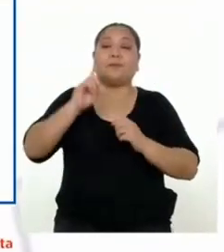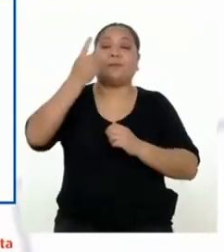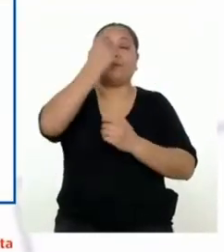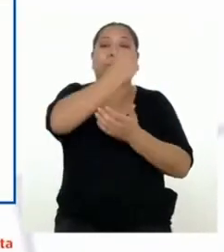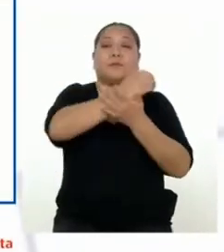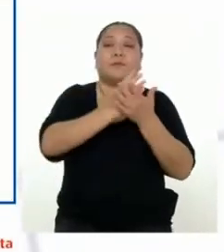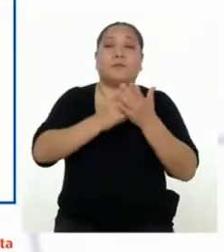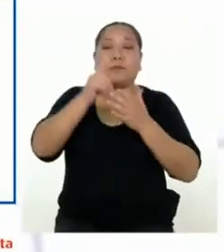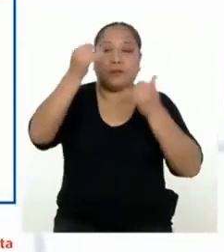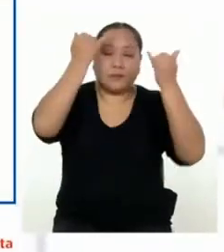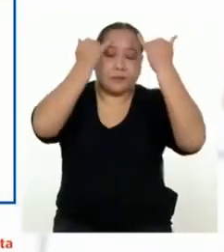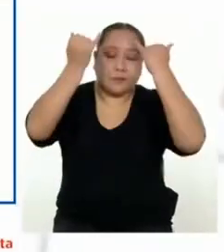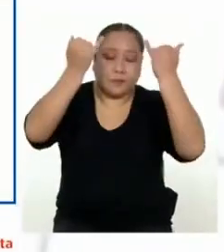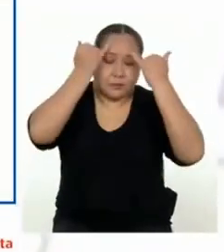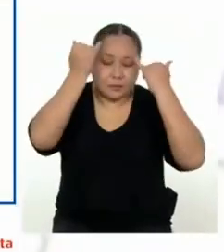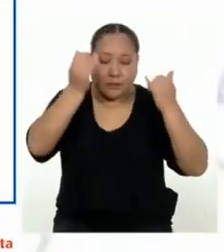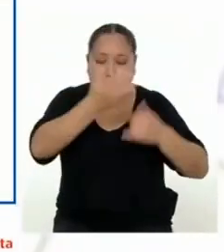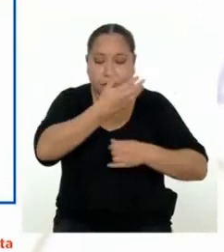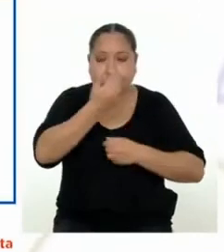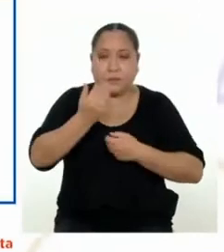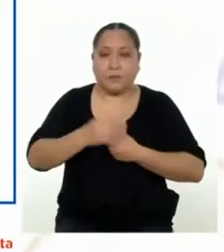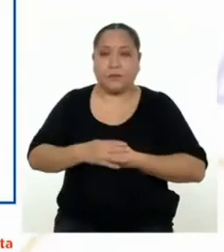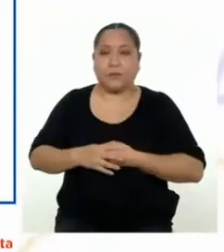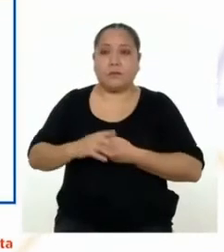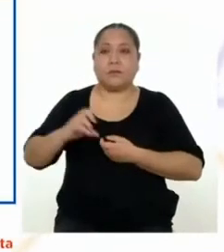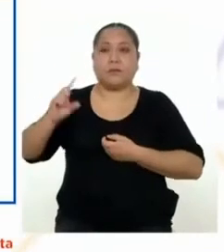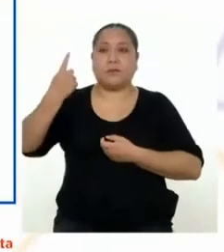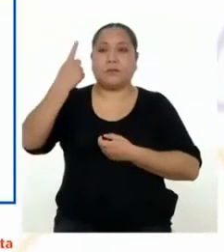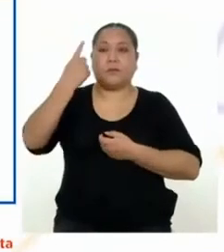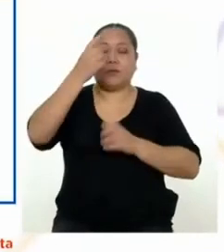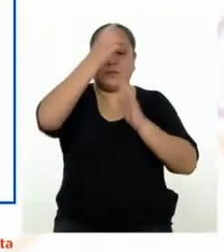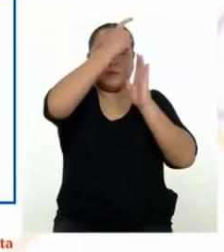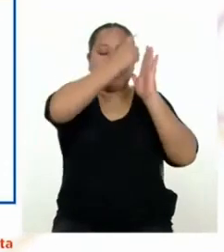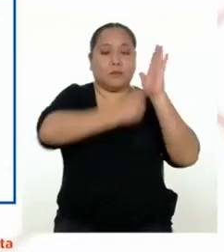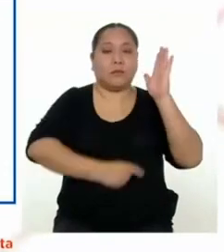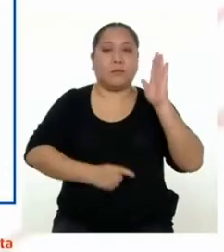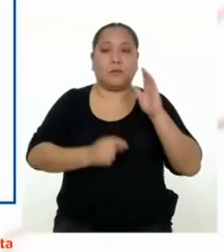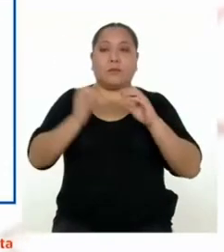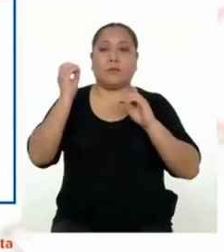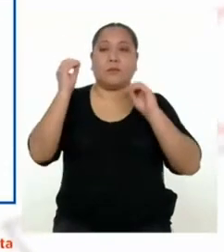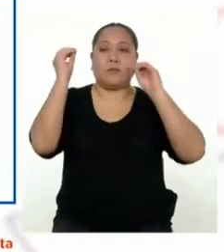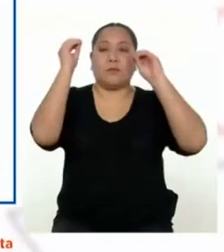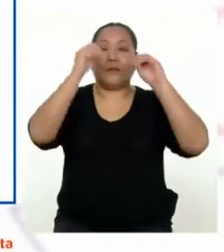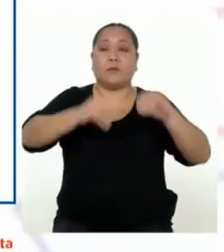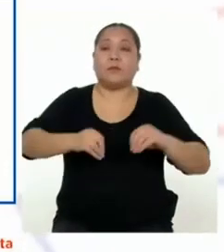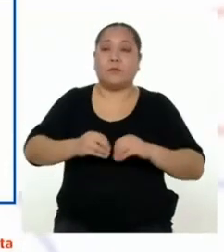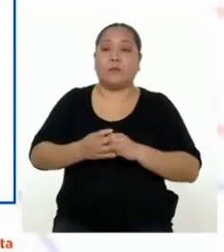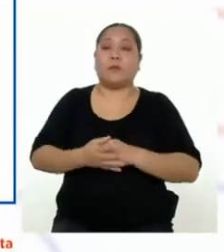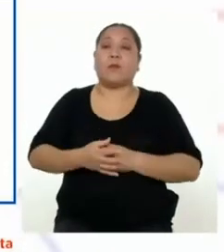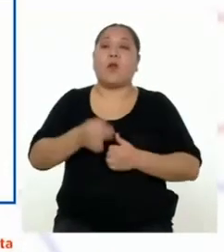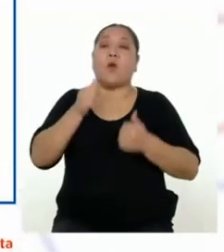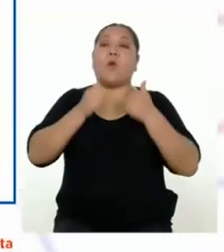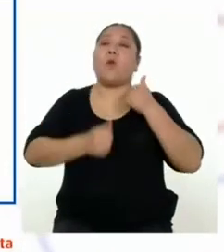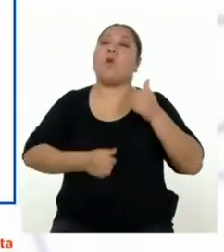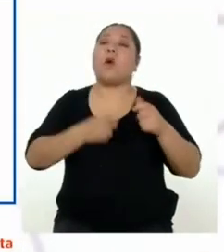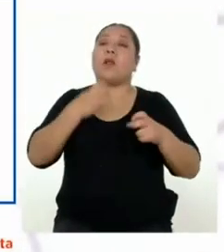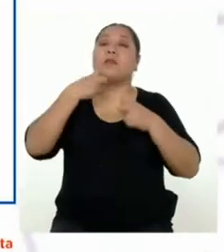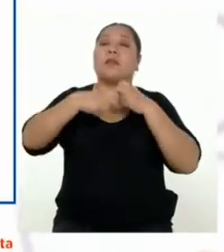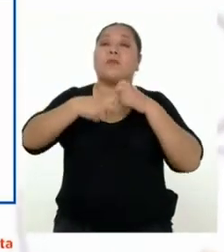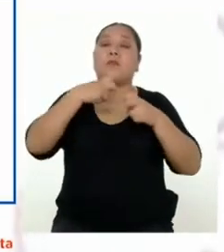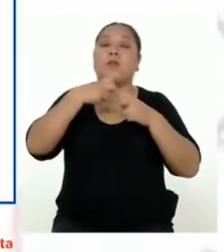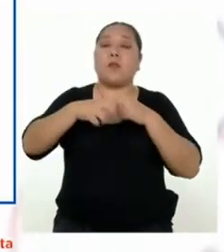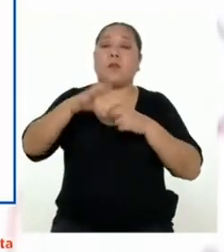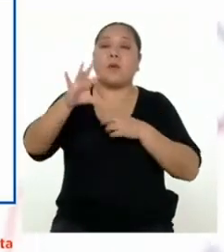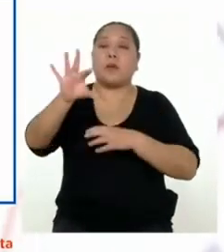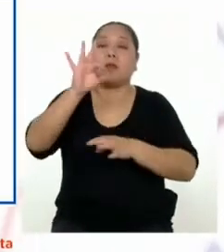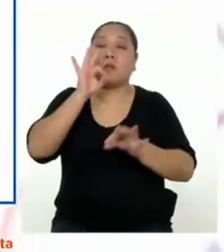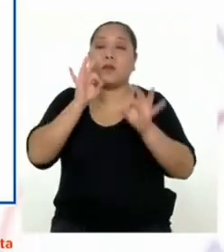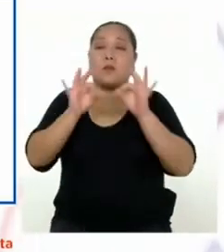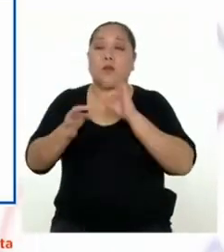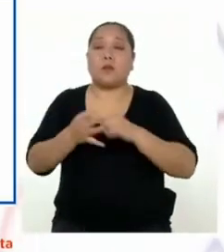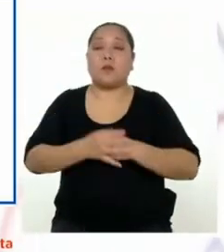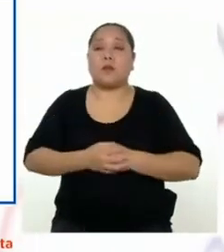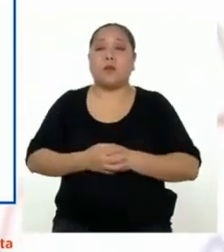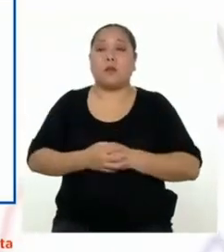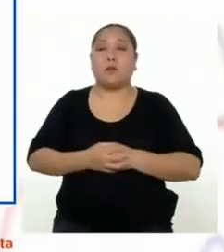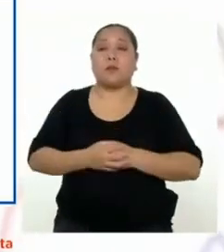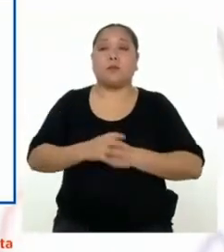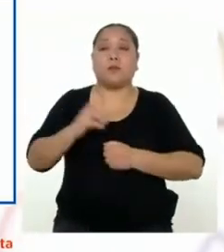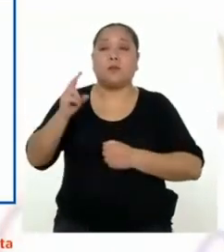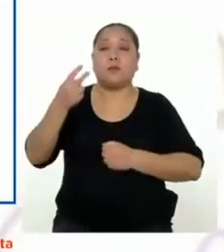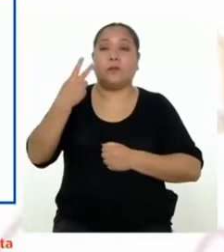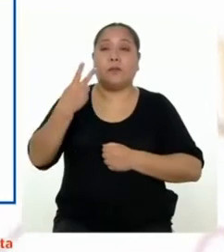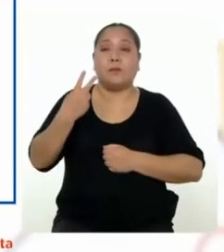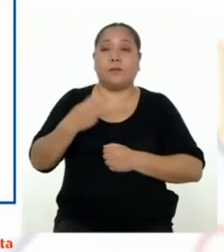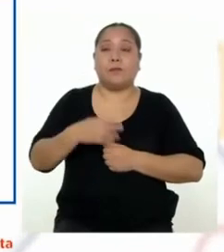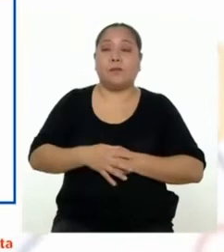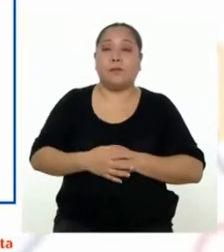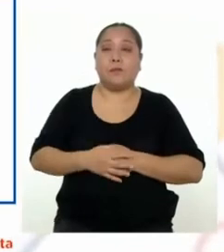versión de sus propuestas de mejora. En la primera columna deben colocar la situación problemática identificada. En la